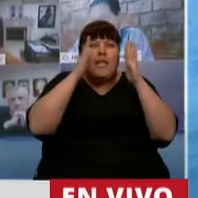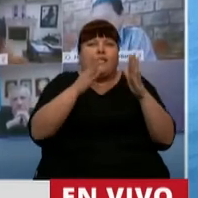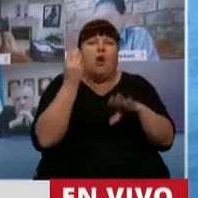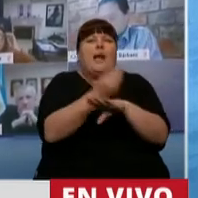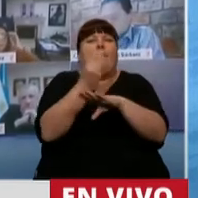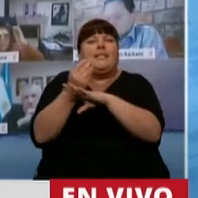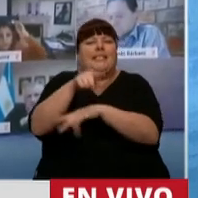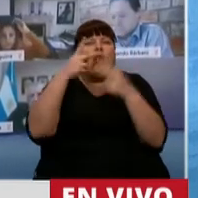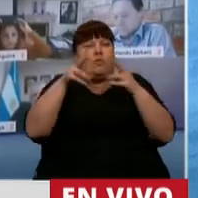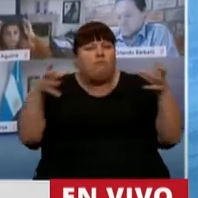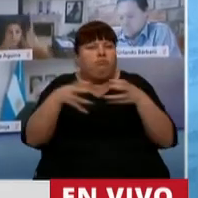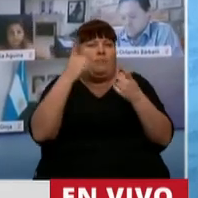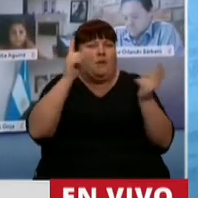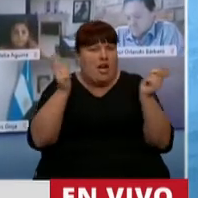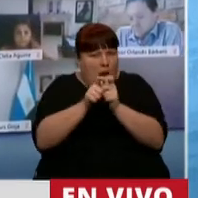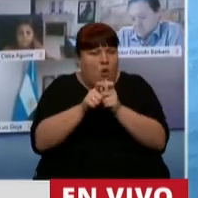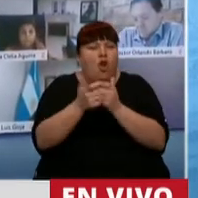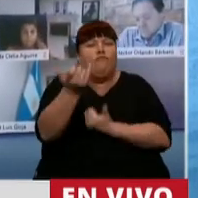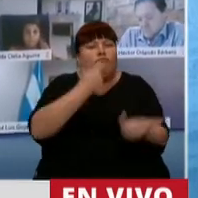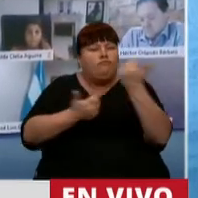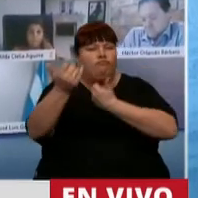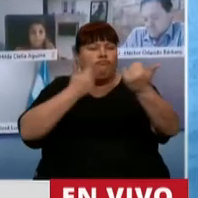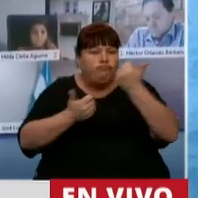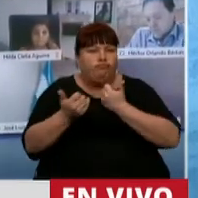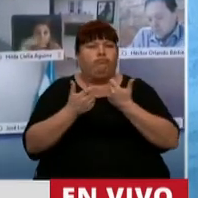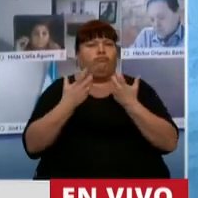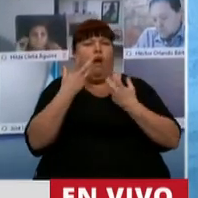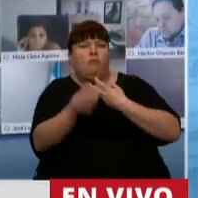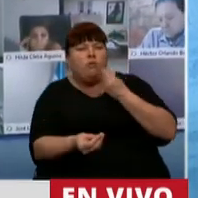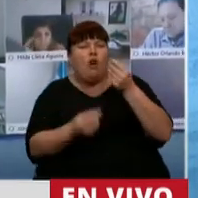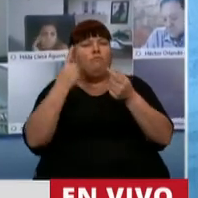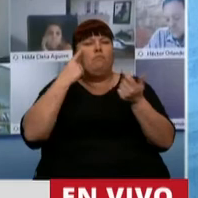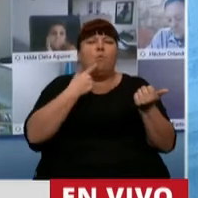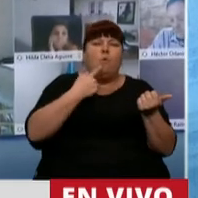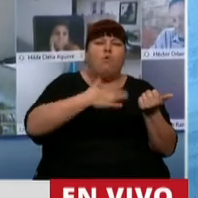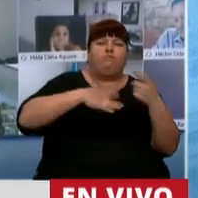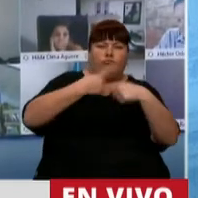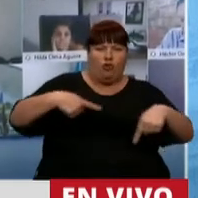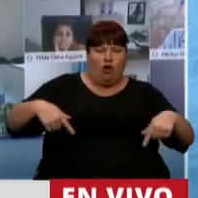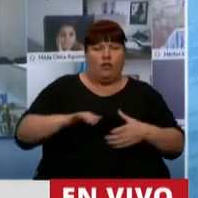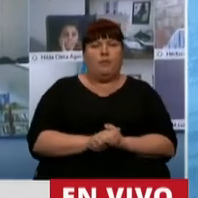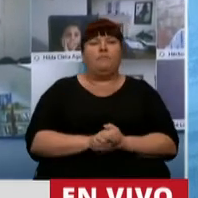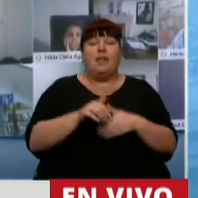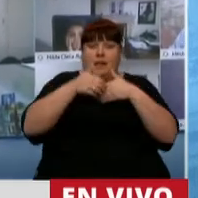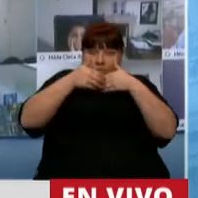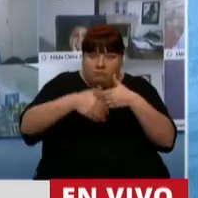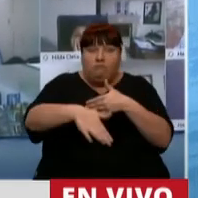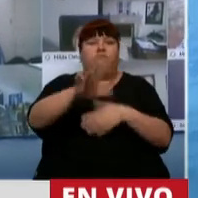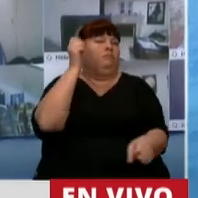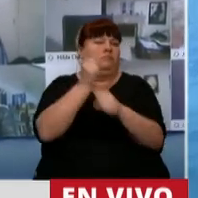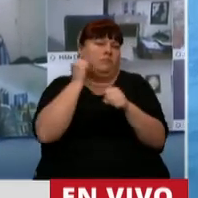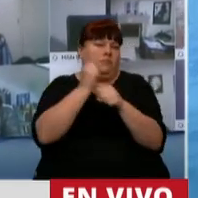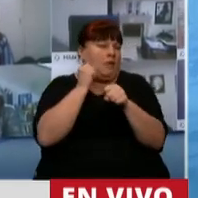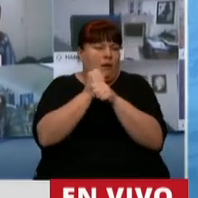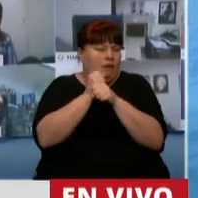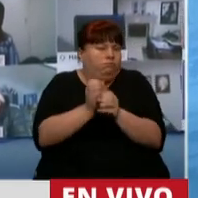representantes del turismo. Recibió sus sugerencias, sus aportes, sus inquietudes. Y a partir de allí se puso a trabajar